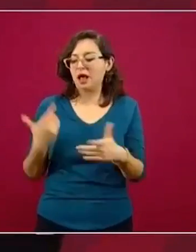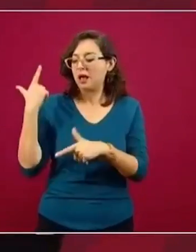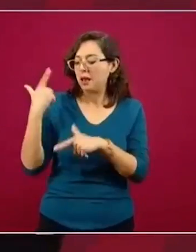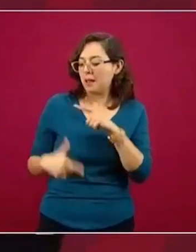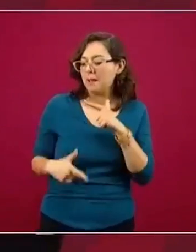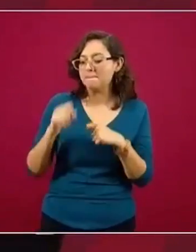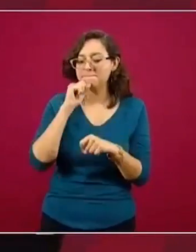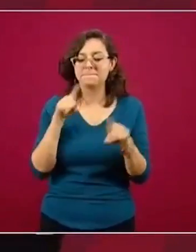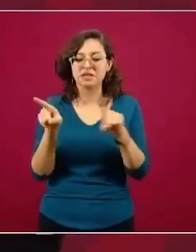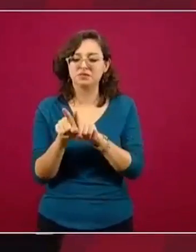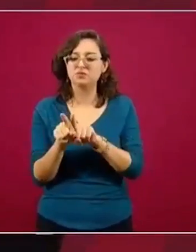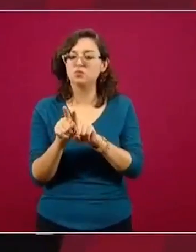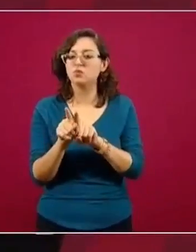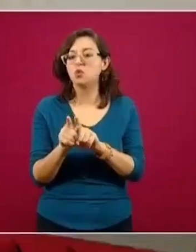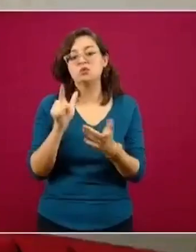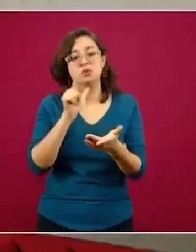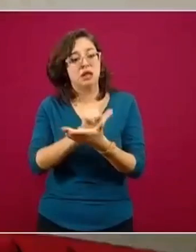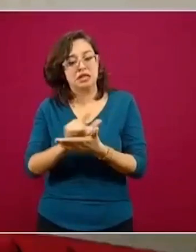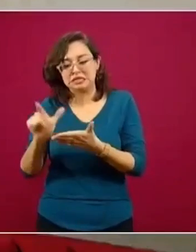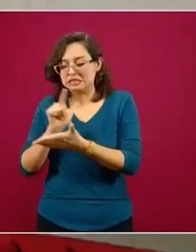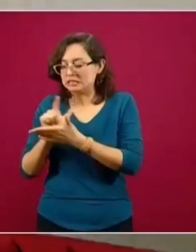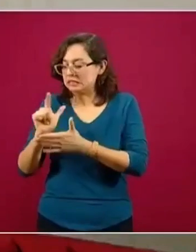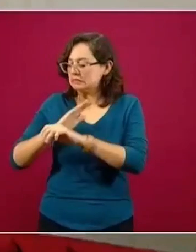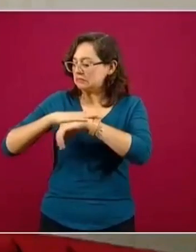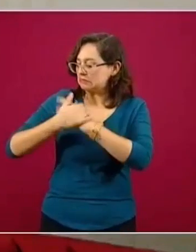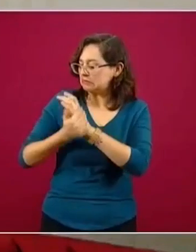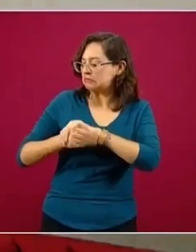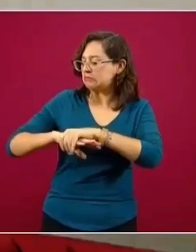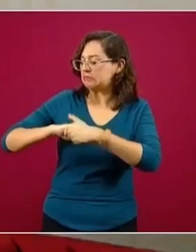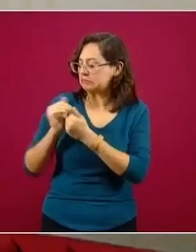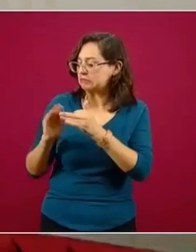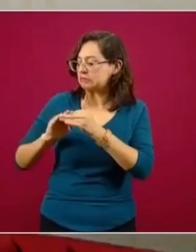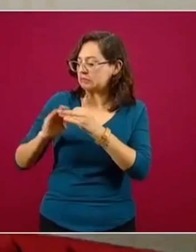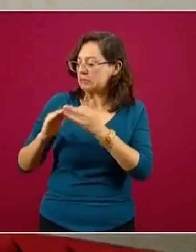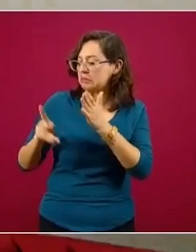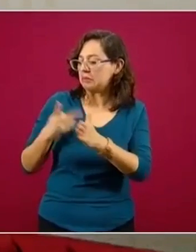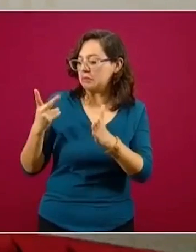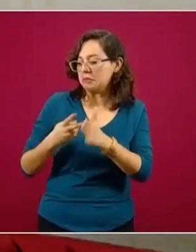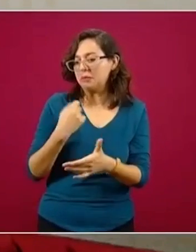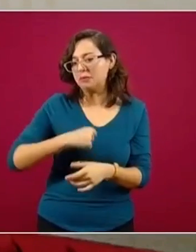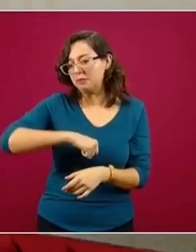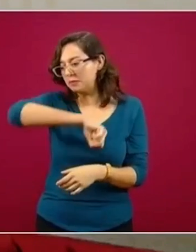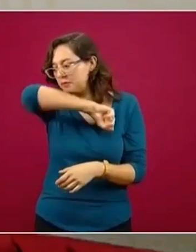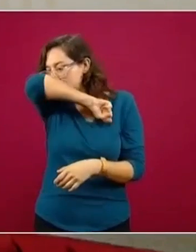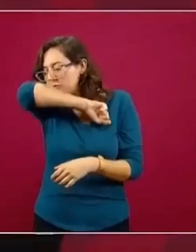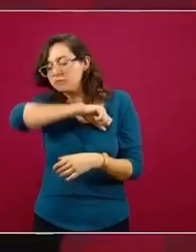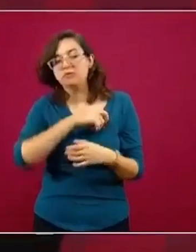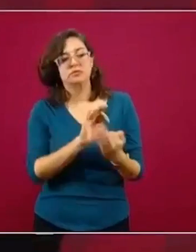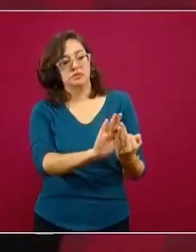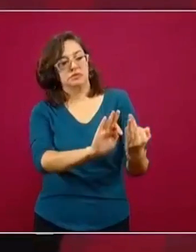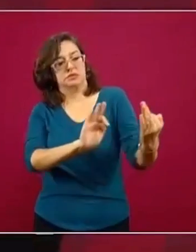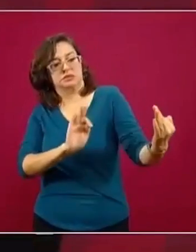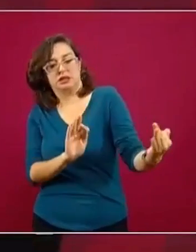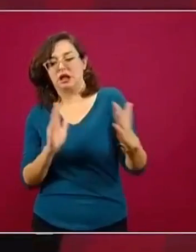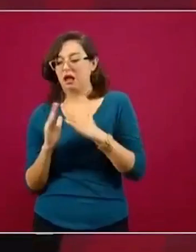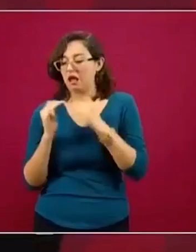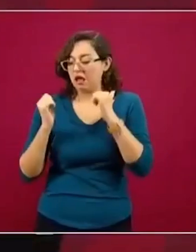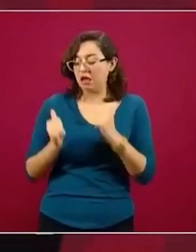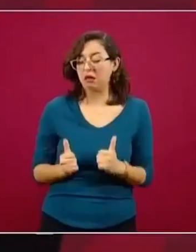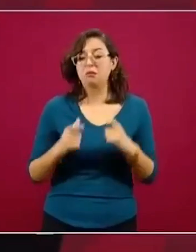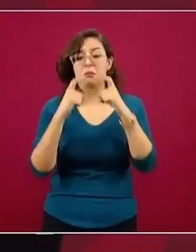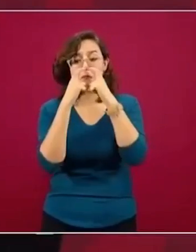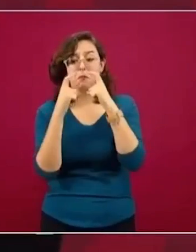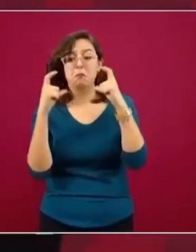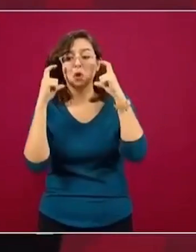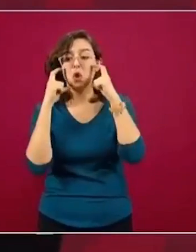prácticas higiénicas, la sana distancia, el lavado continuo de manos, el proteger el estornudo, el quedarnos en casa, el uso de cubrebocas en